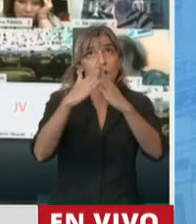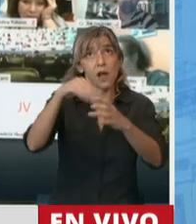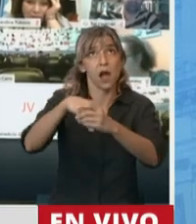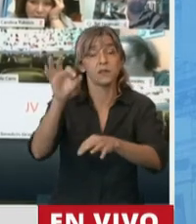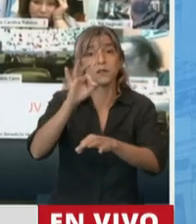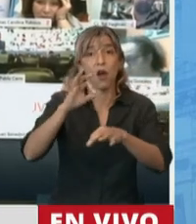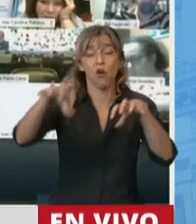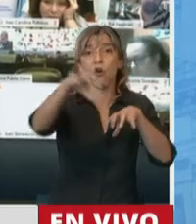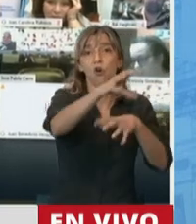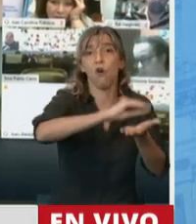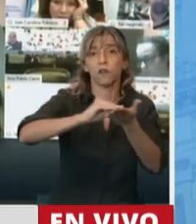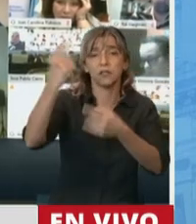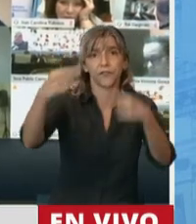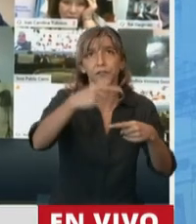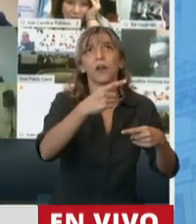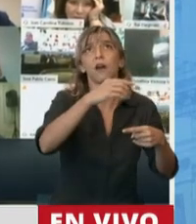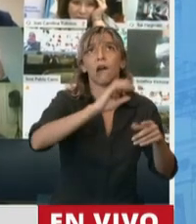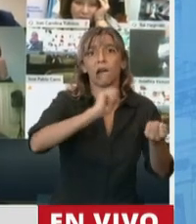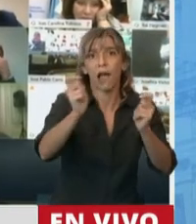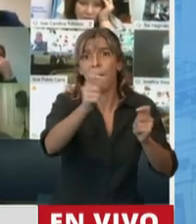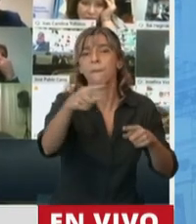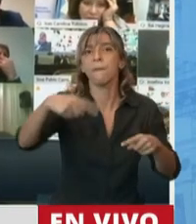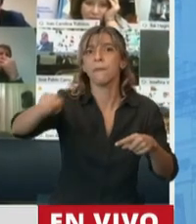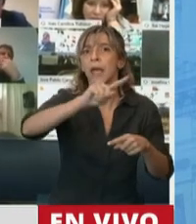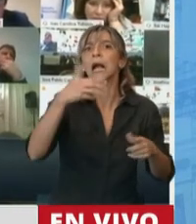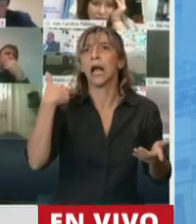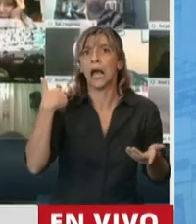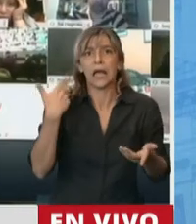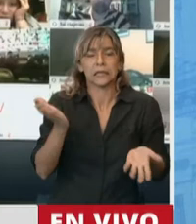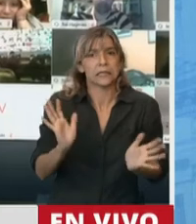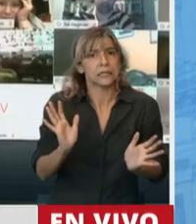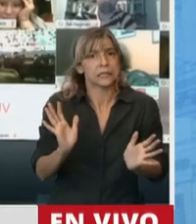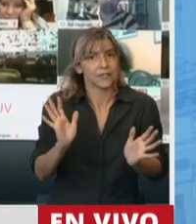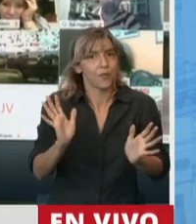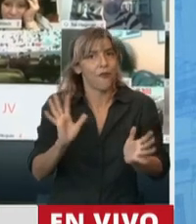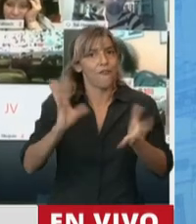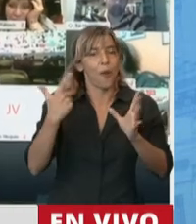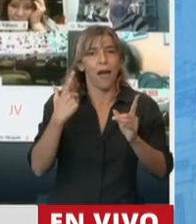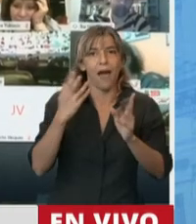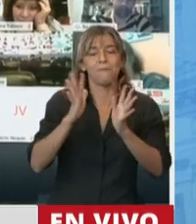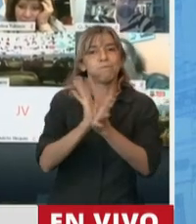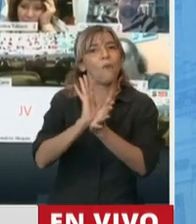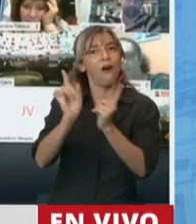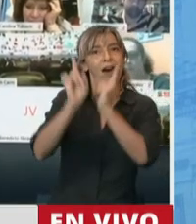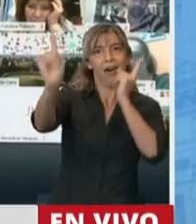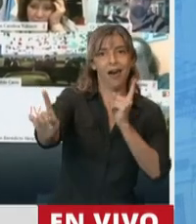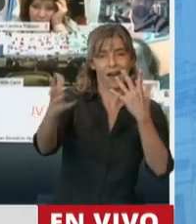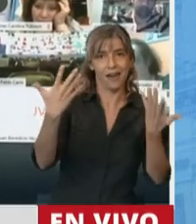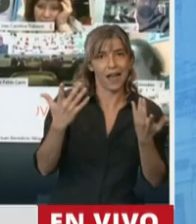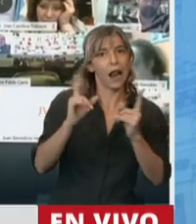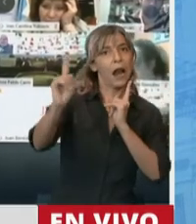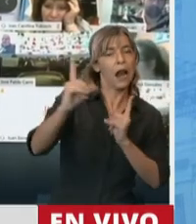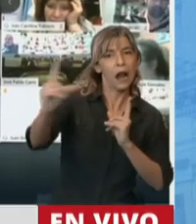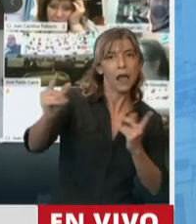pensar en los empresarios, sobre todo en los empresarios pymes, tan citados en esta